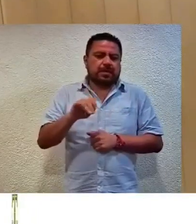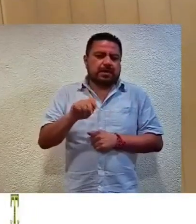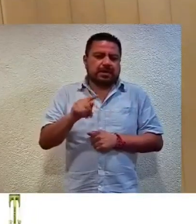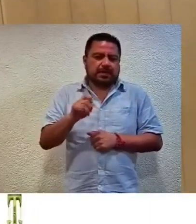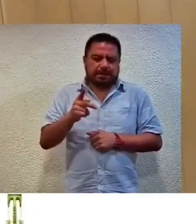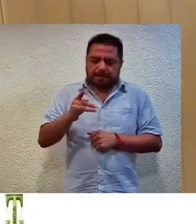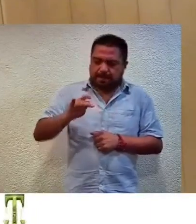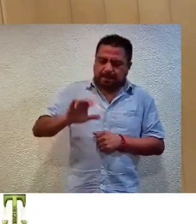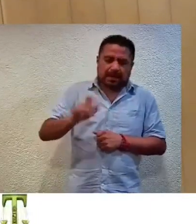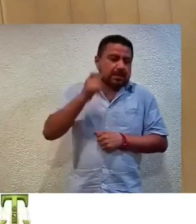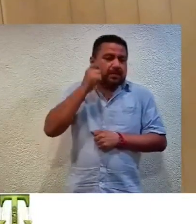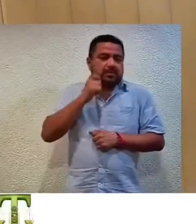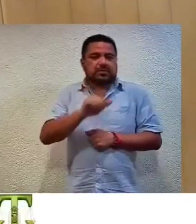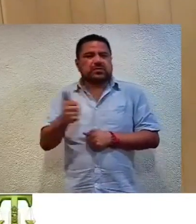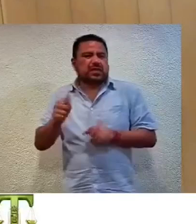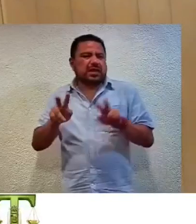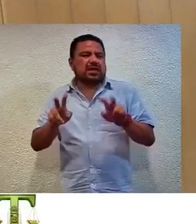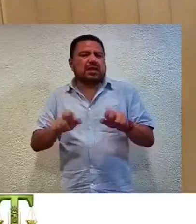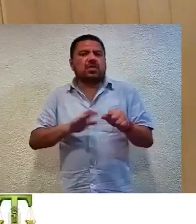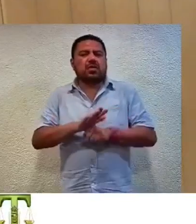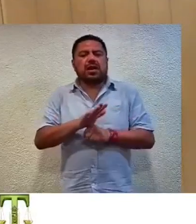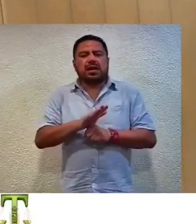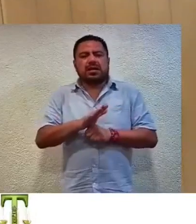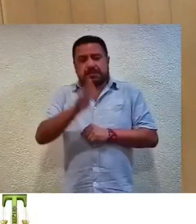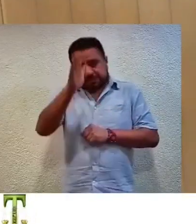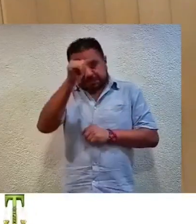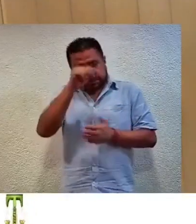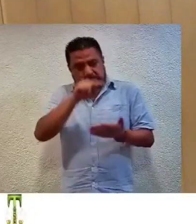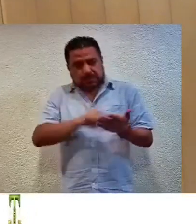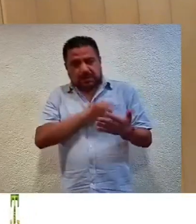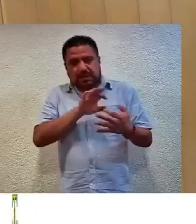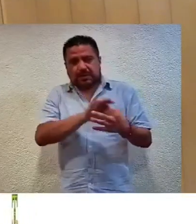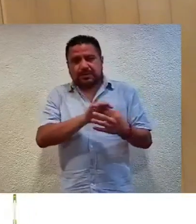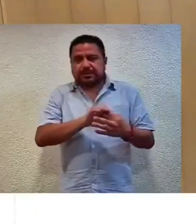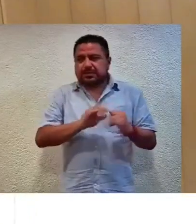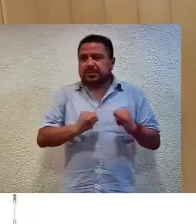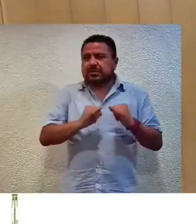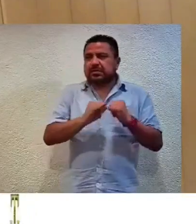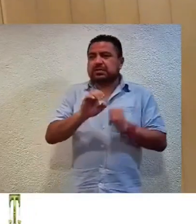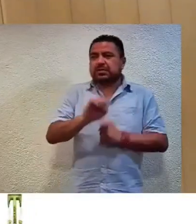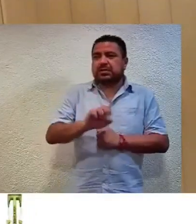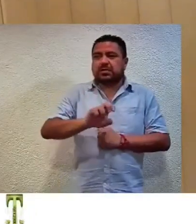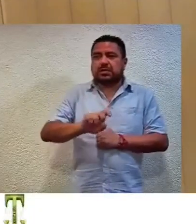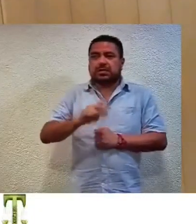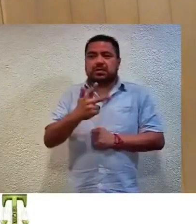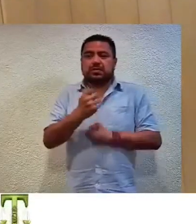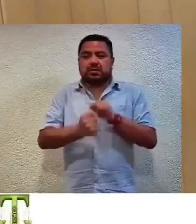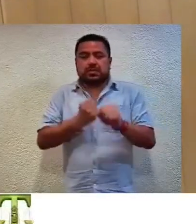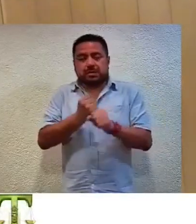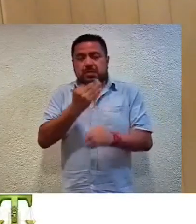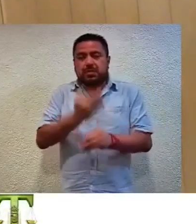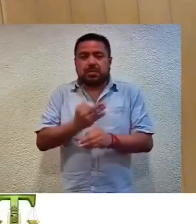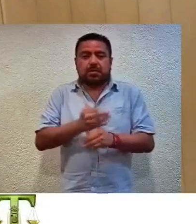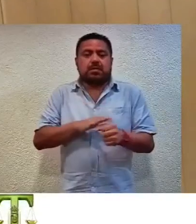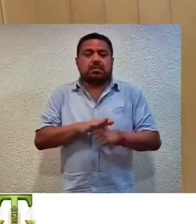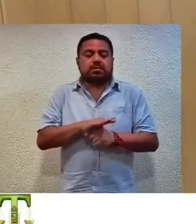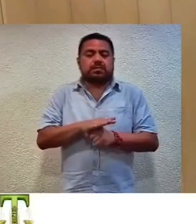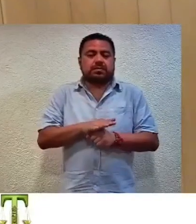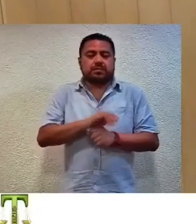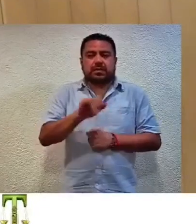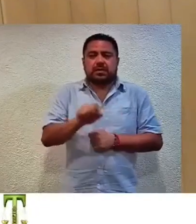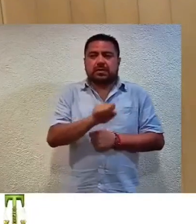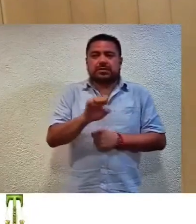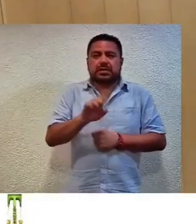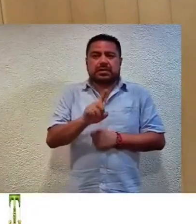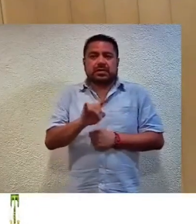El siguiente asunto se trata de un laudio convenio instituto 038 de este año. Los comparecientes son José